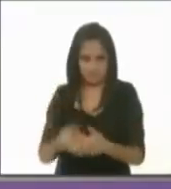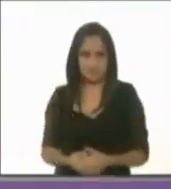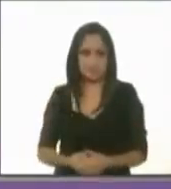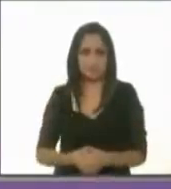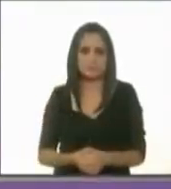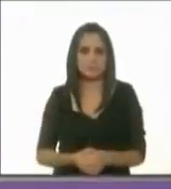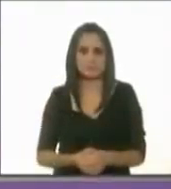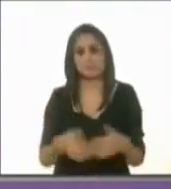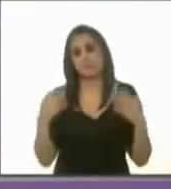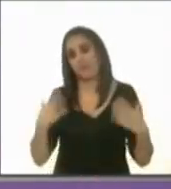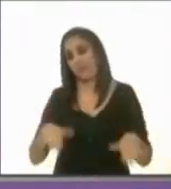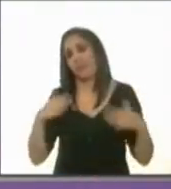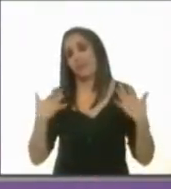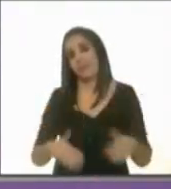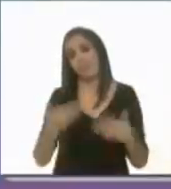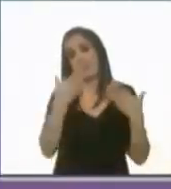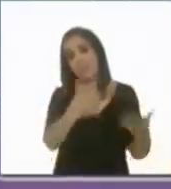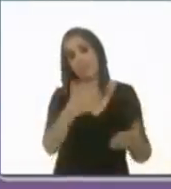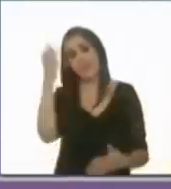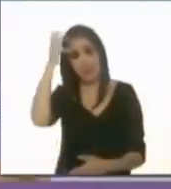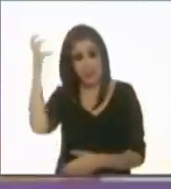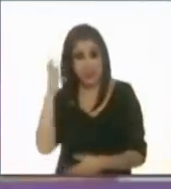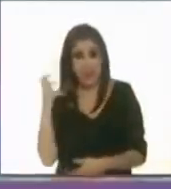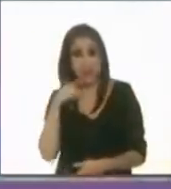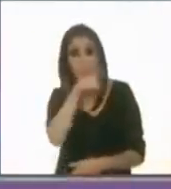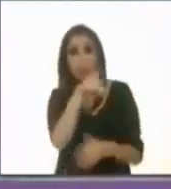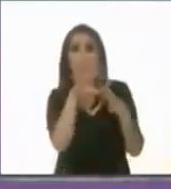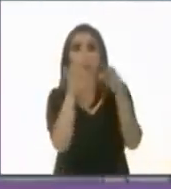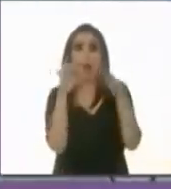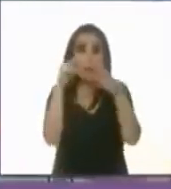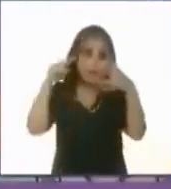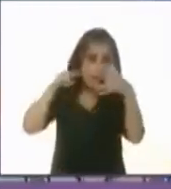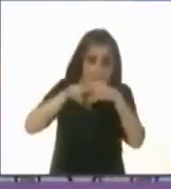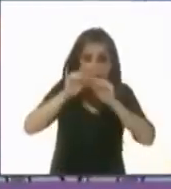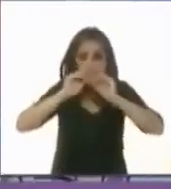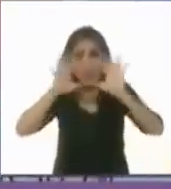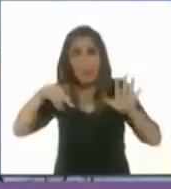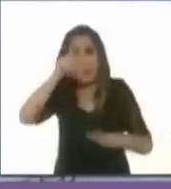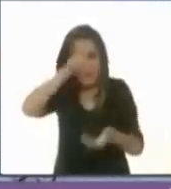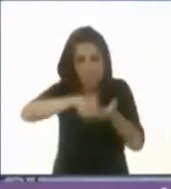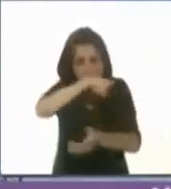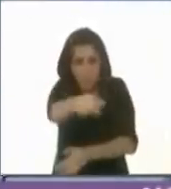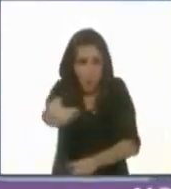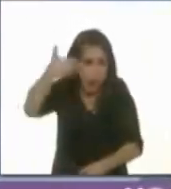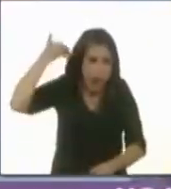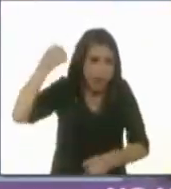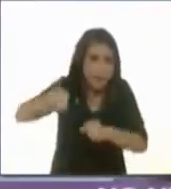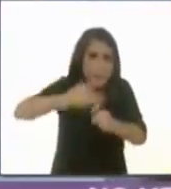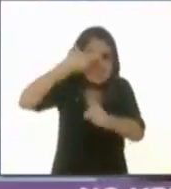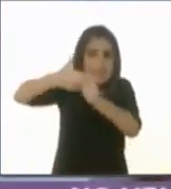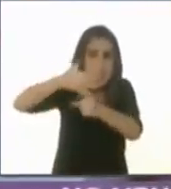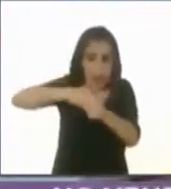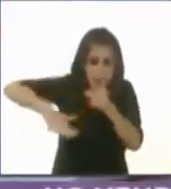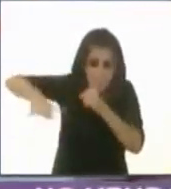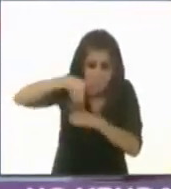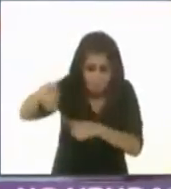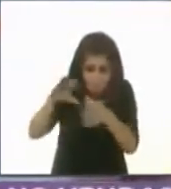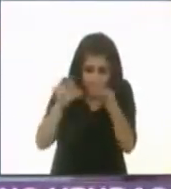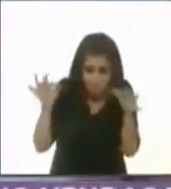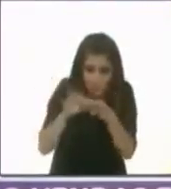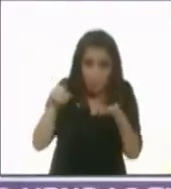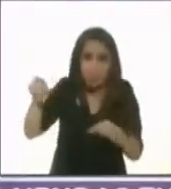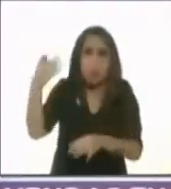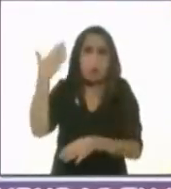Caray, Claudia, hablaste de transparencia cuando fuiste secretaria de Medio Ambiente. Cuando